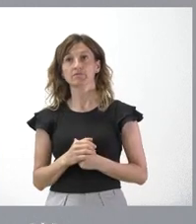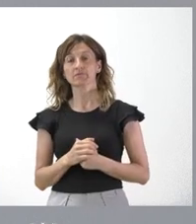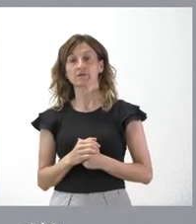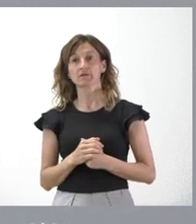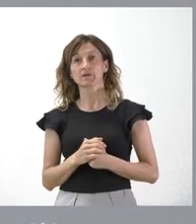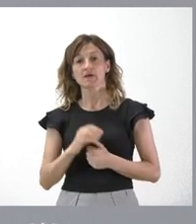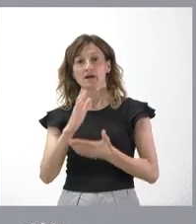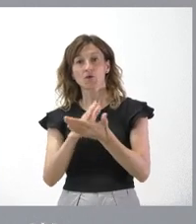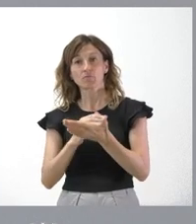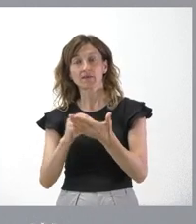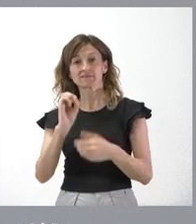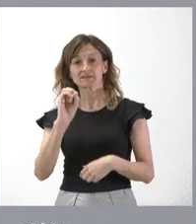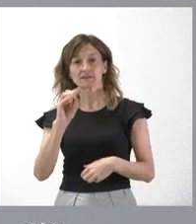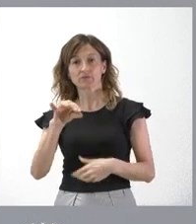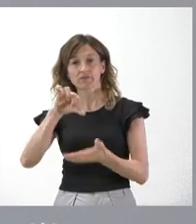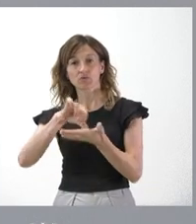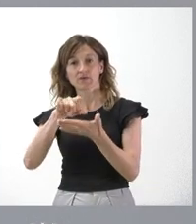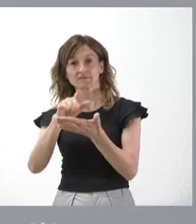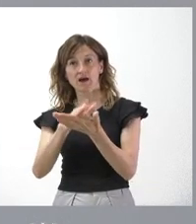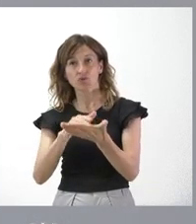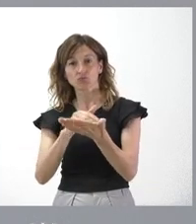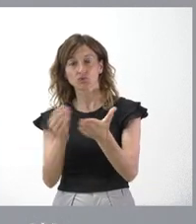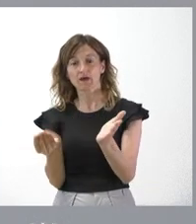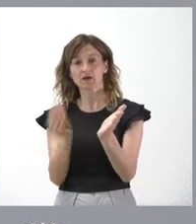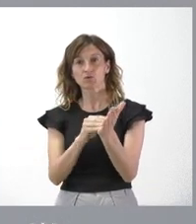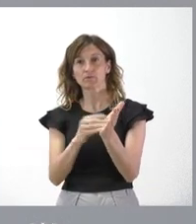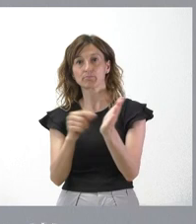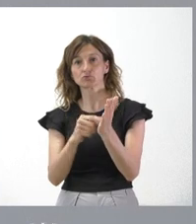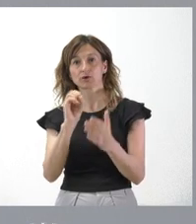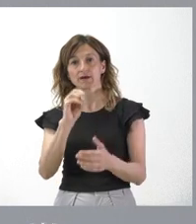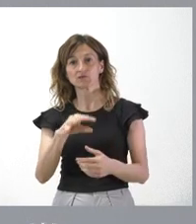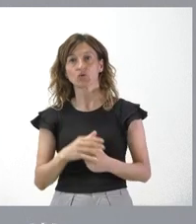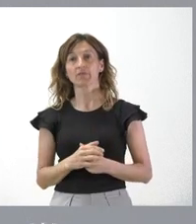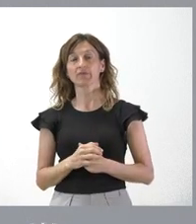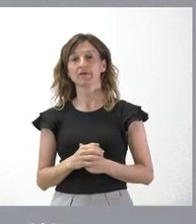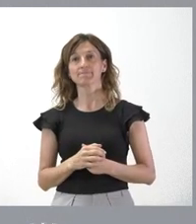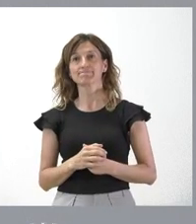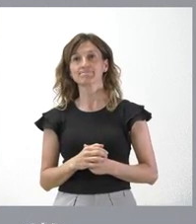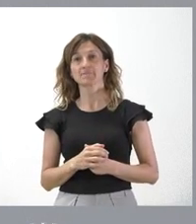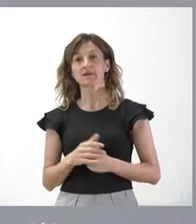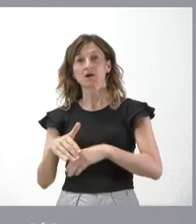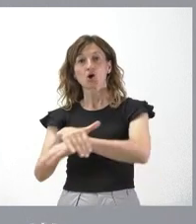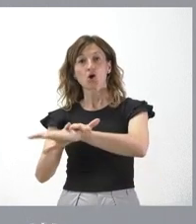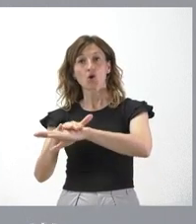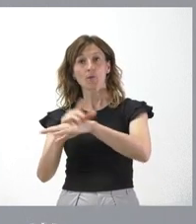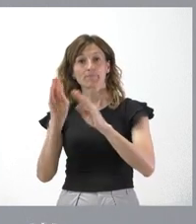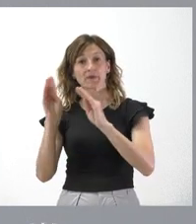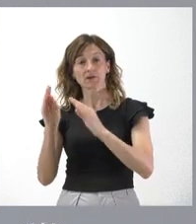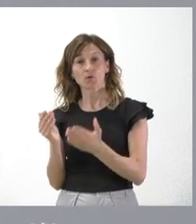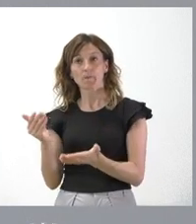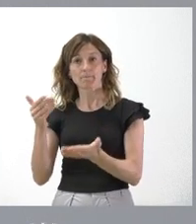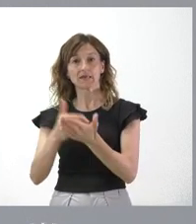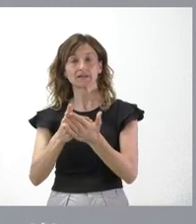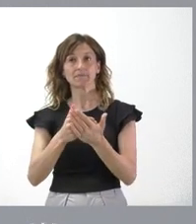comunidades y ciudades autónomas a las que conseguimos la inclusión de este punto. El Gobierno lo que planteaba es incluir,